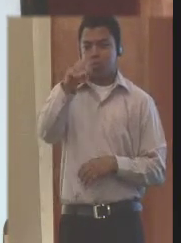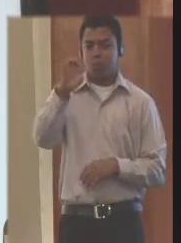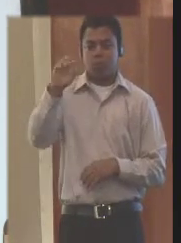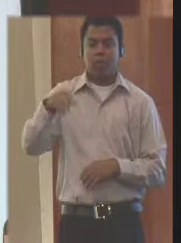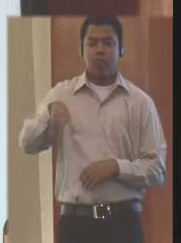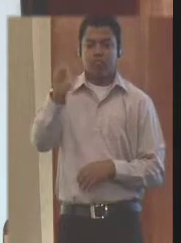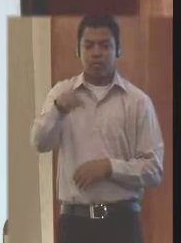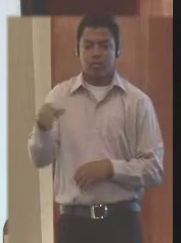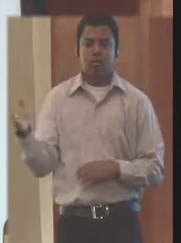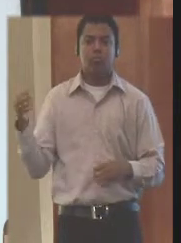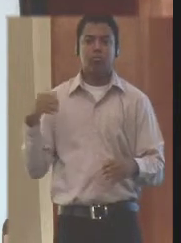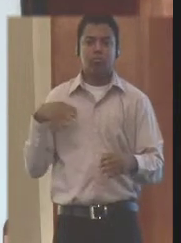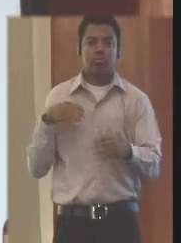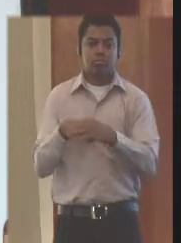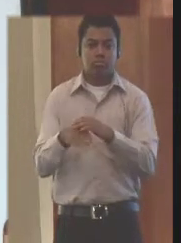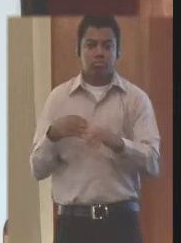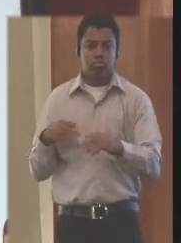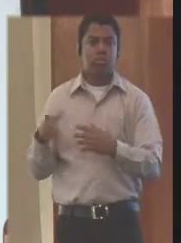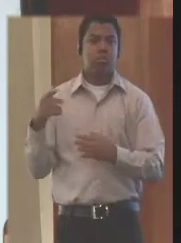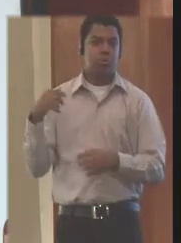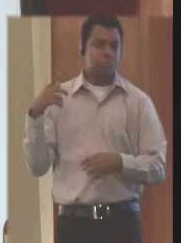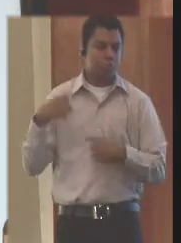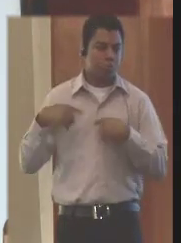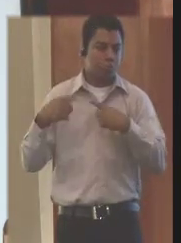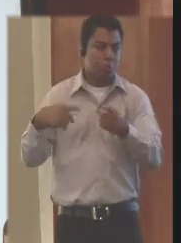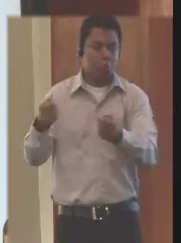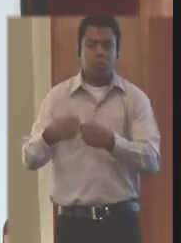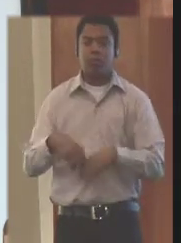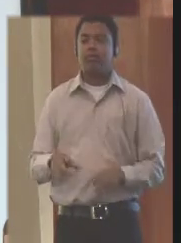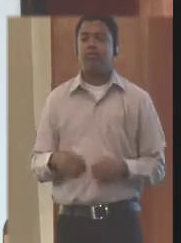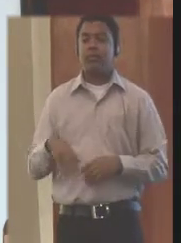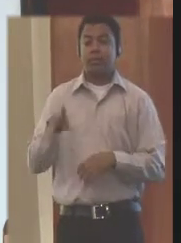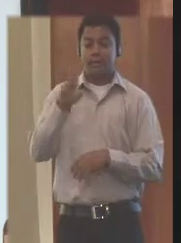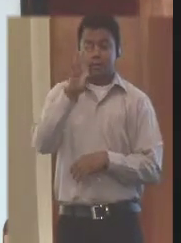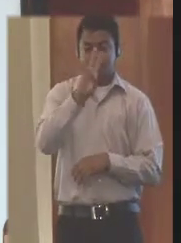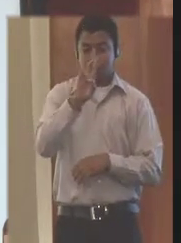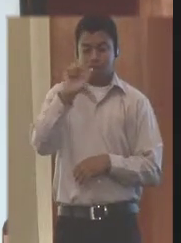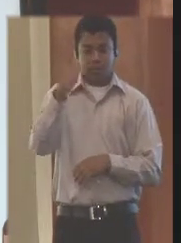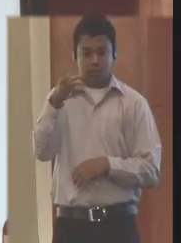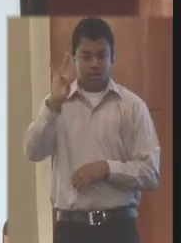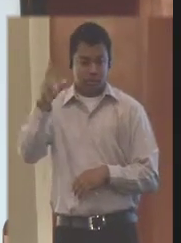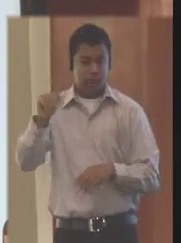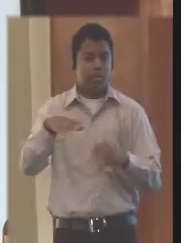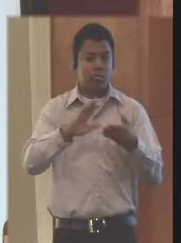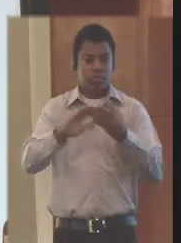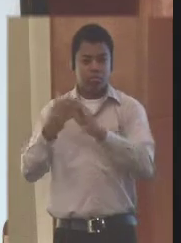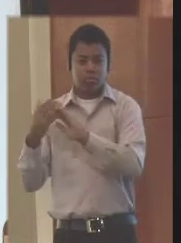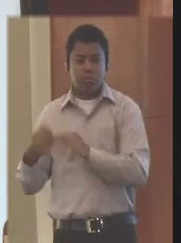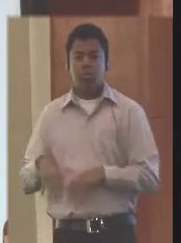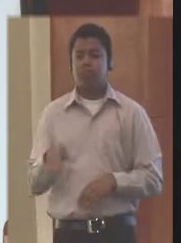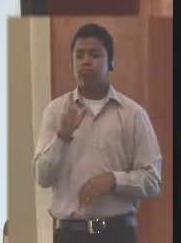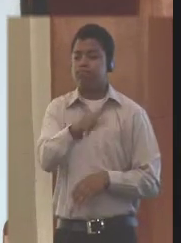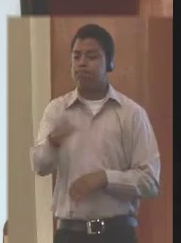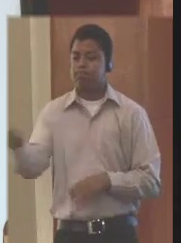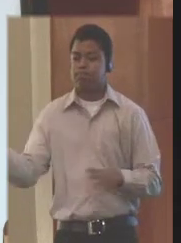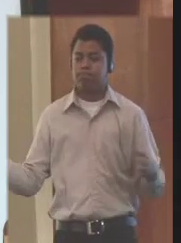entrando y saliendo todo el día entre empleados y proveedores. 17 comunidades, 90 mil habitantes. Esto en zona